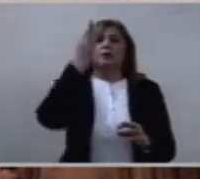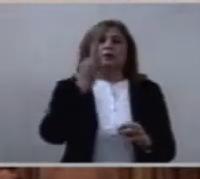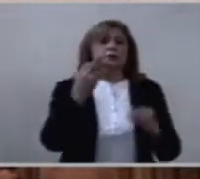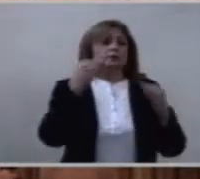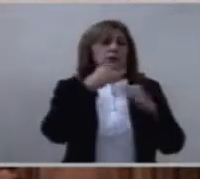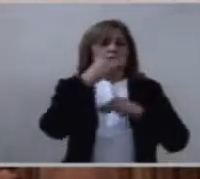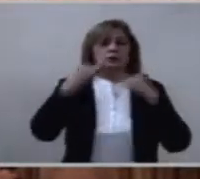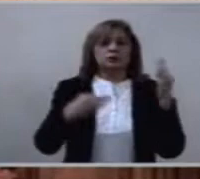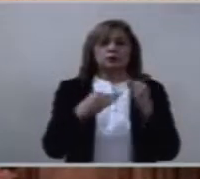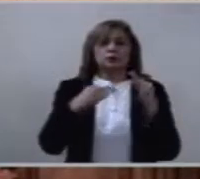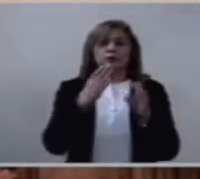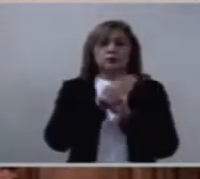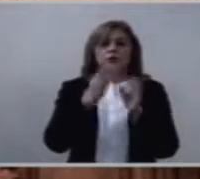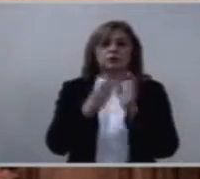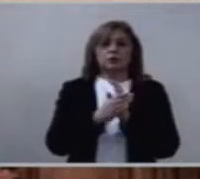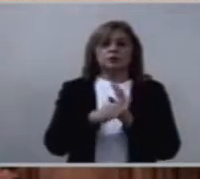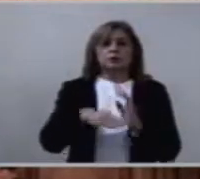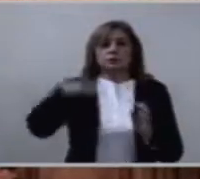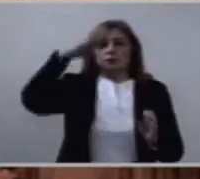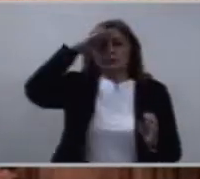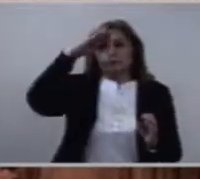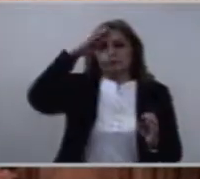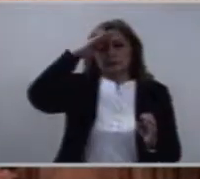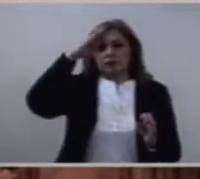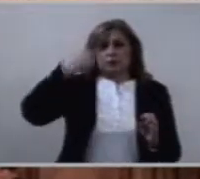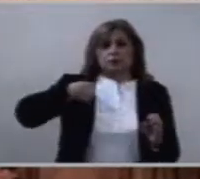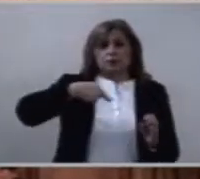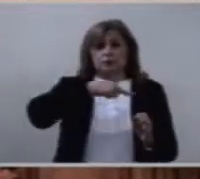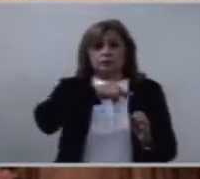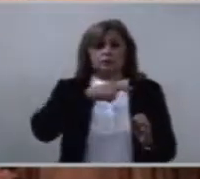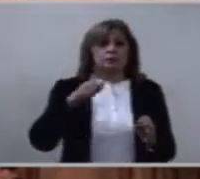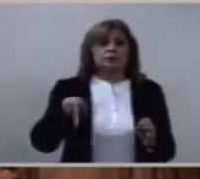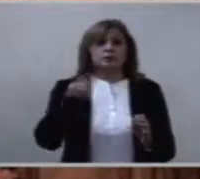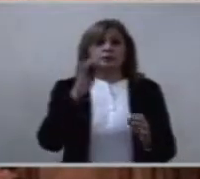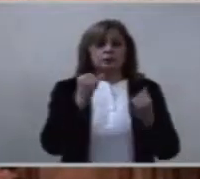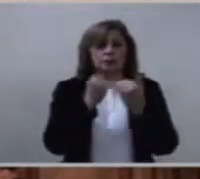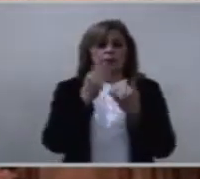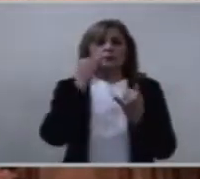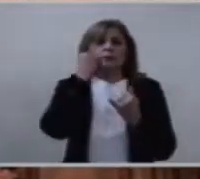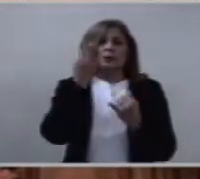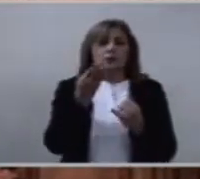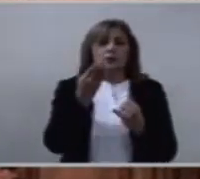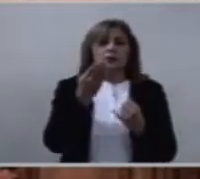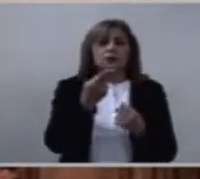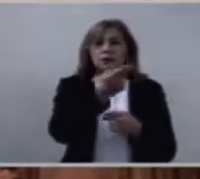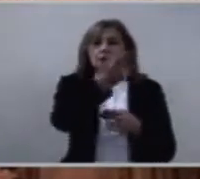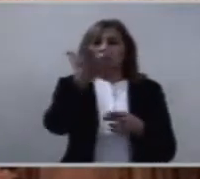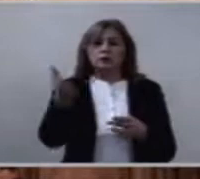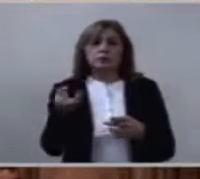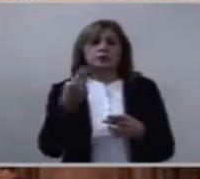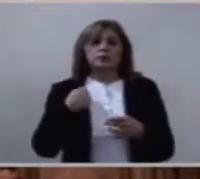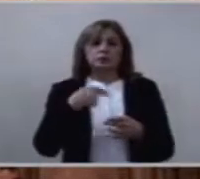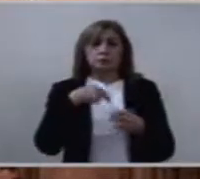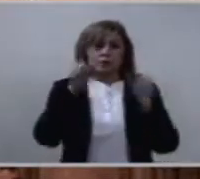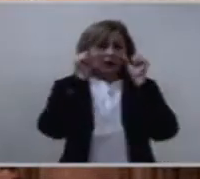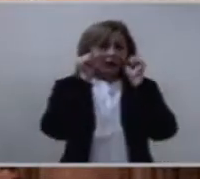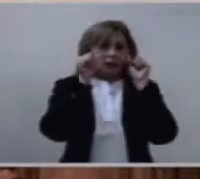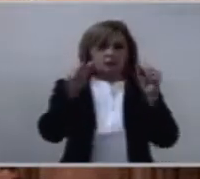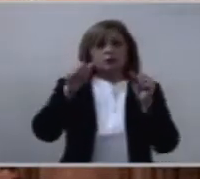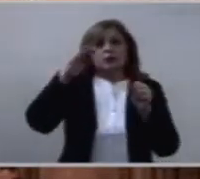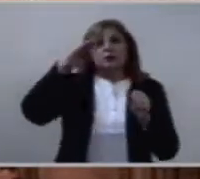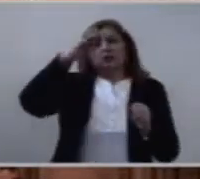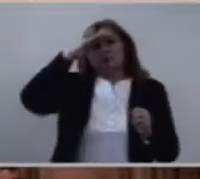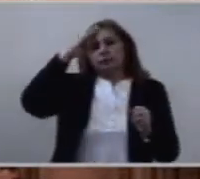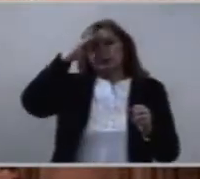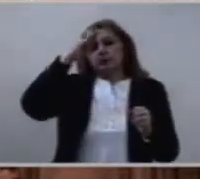pero quiere que también tú lo escuches a Él. No solamente que digas tu impresión